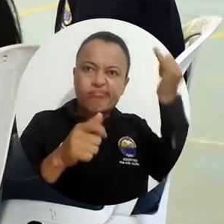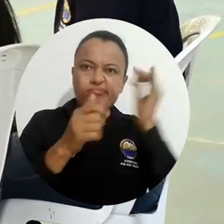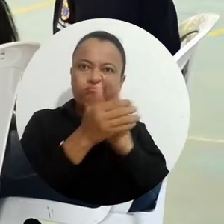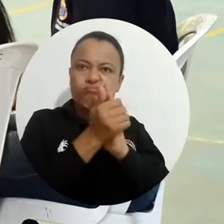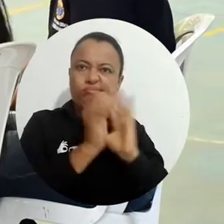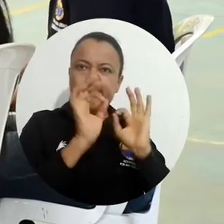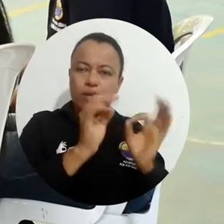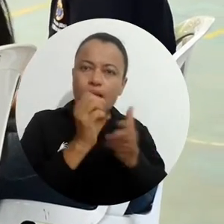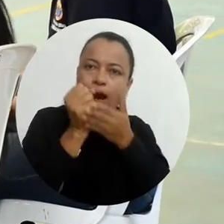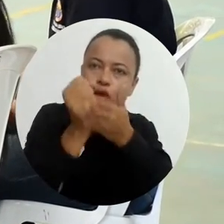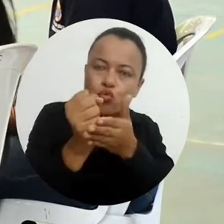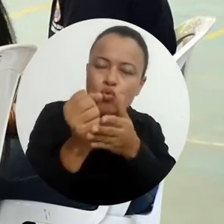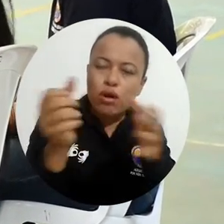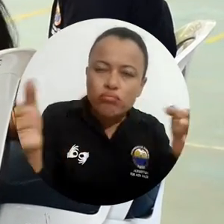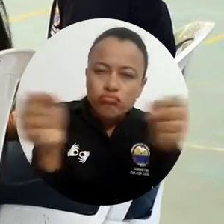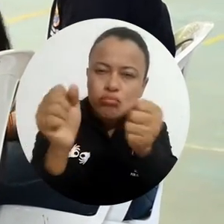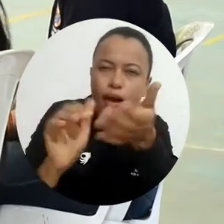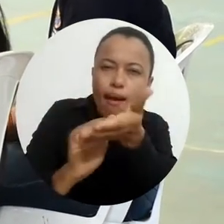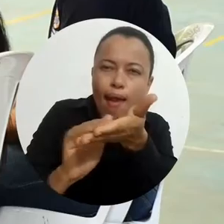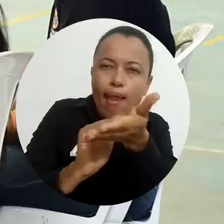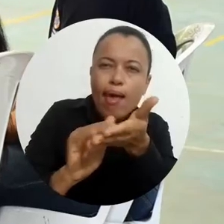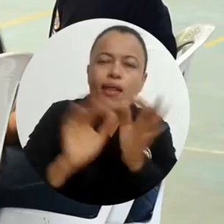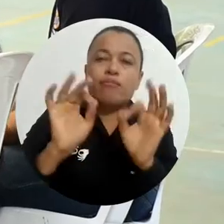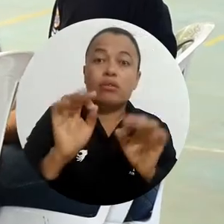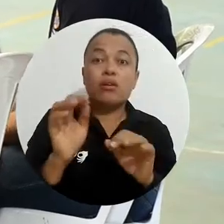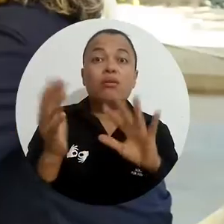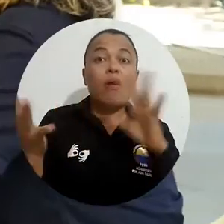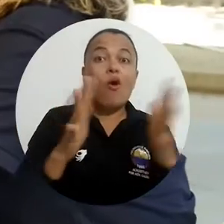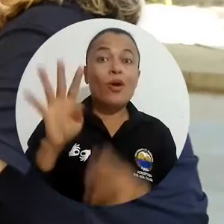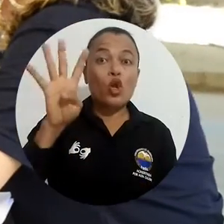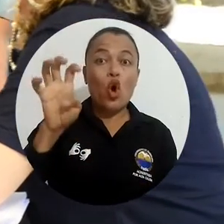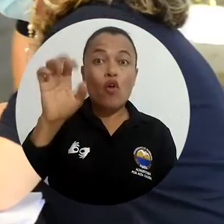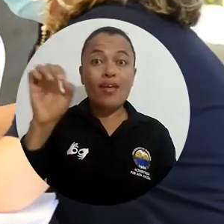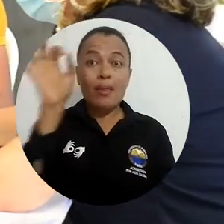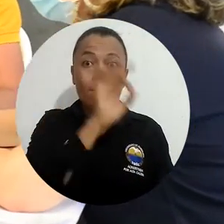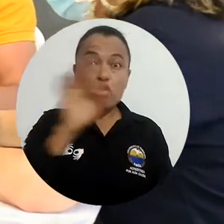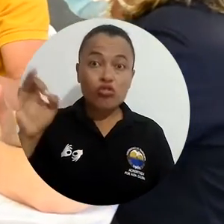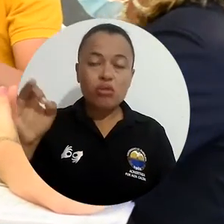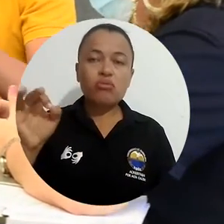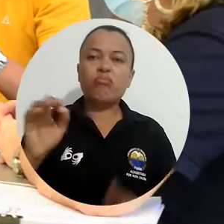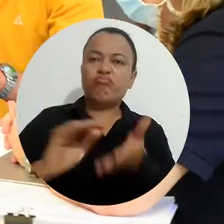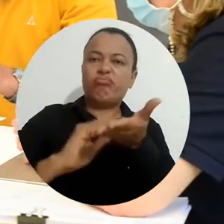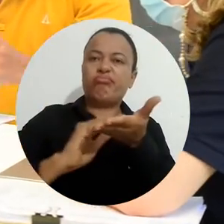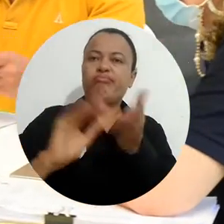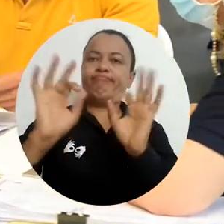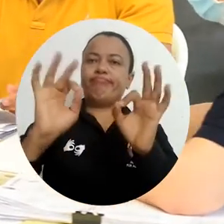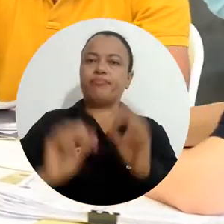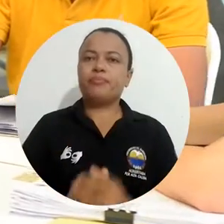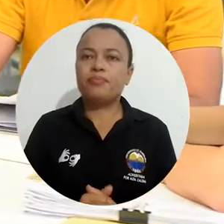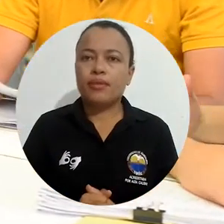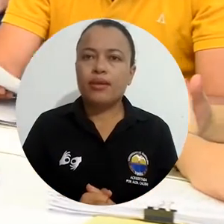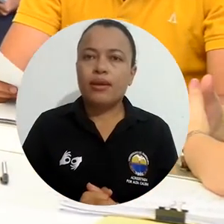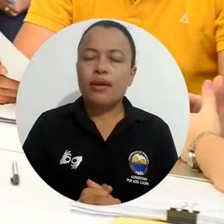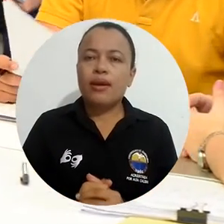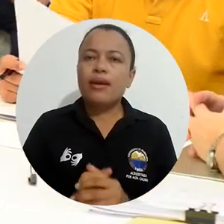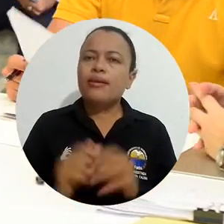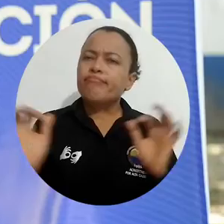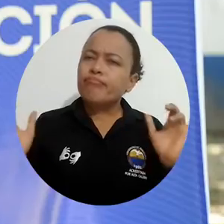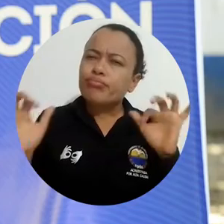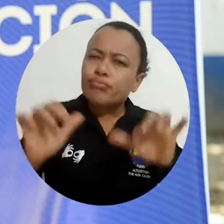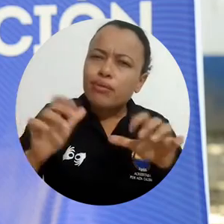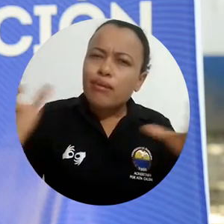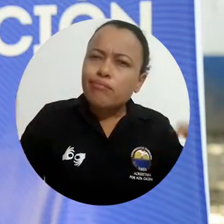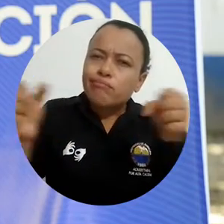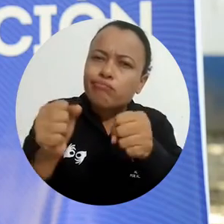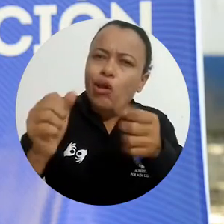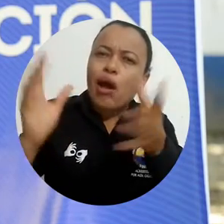conciliadores competentes y gran parte, casi un 90% de esos conflictos son resueltos ahí en el Centro de Conciliación.